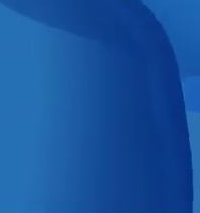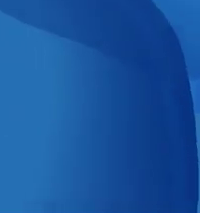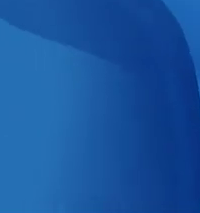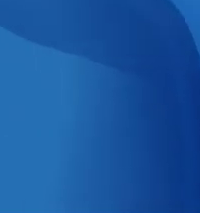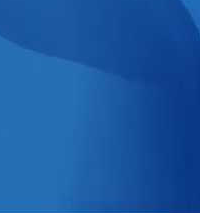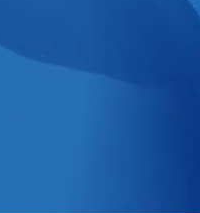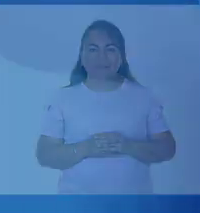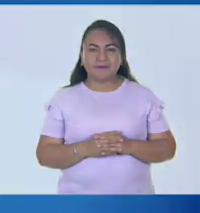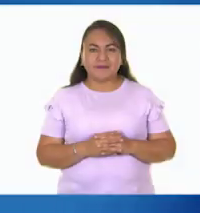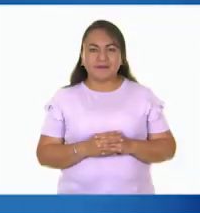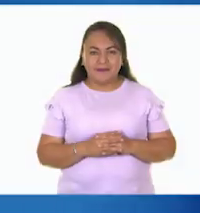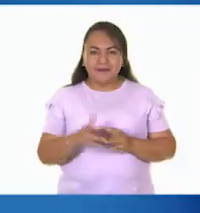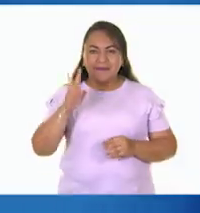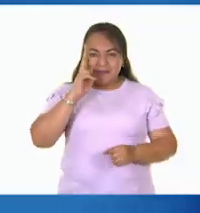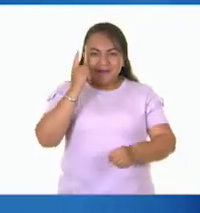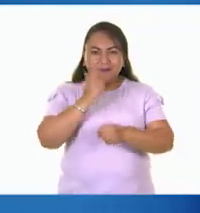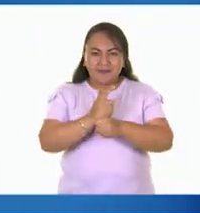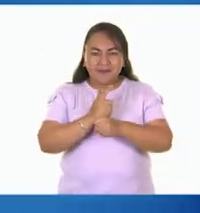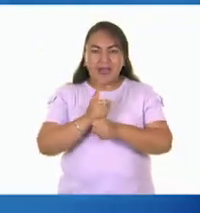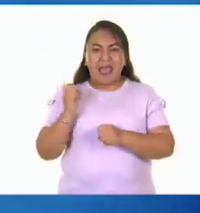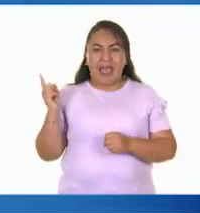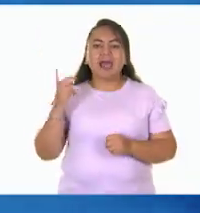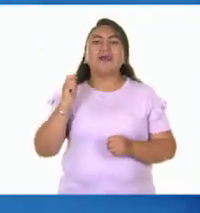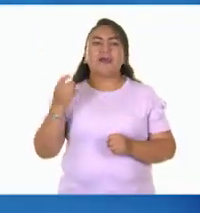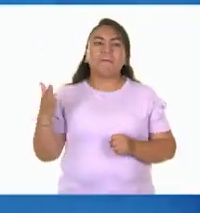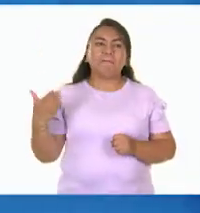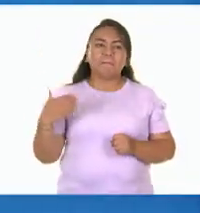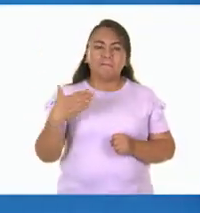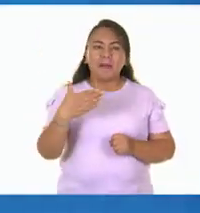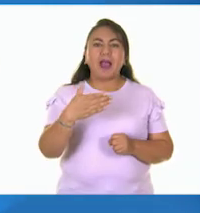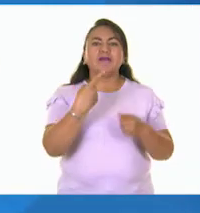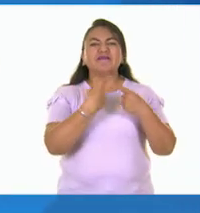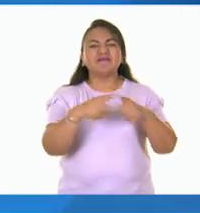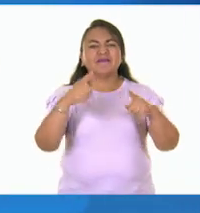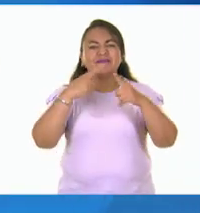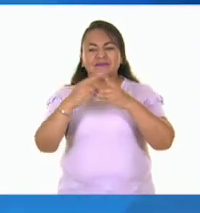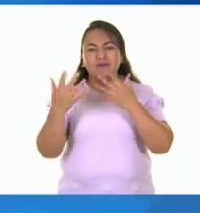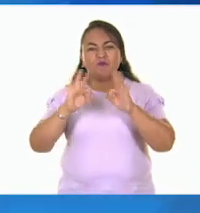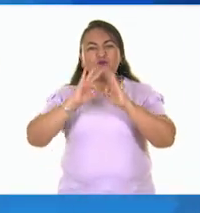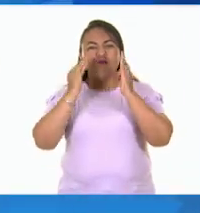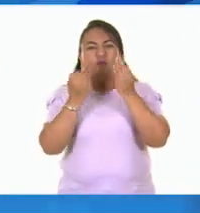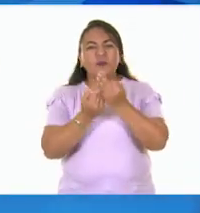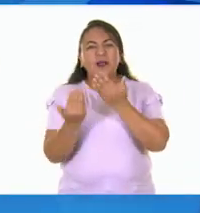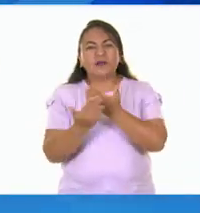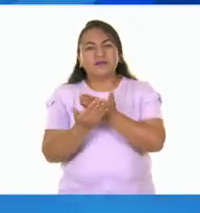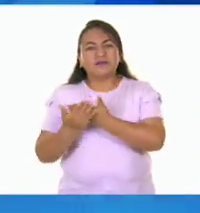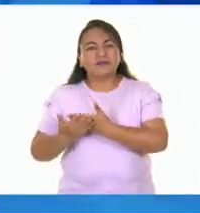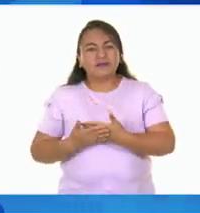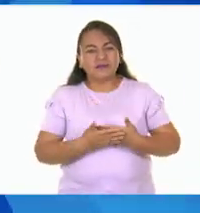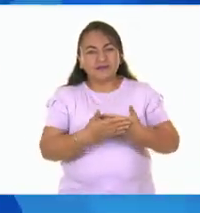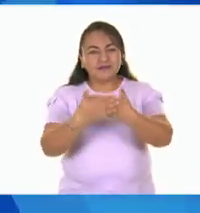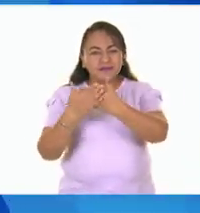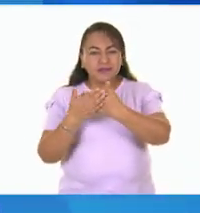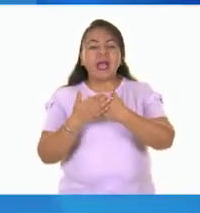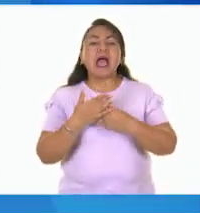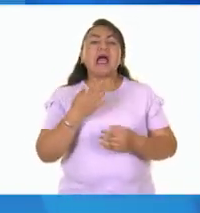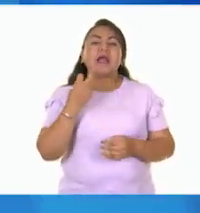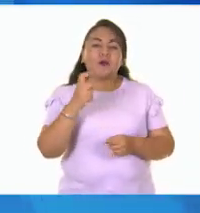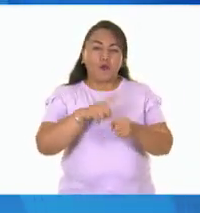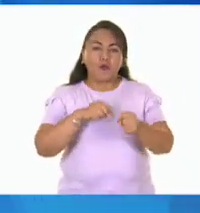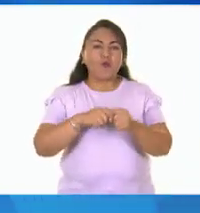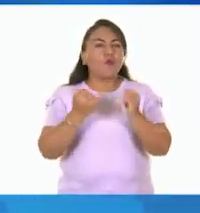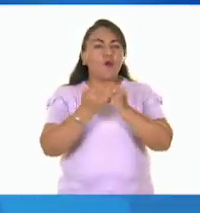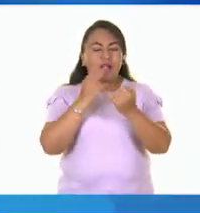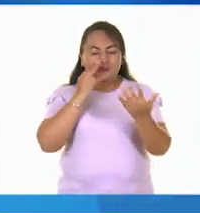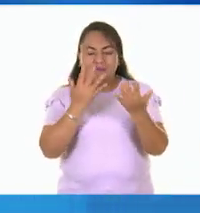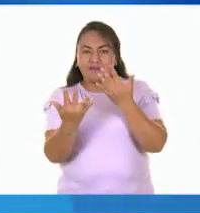Como lo han notado, es un pez y está formado por varias texturas. Igualmente, los colores los quiero